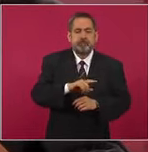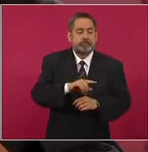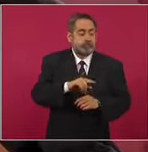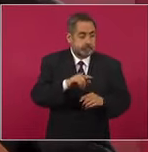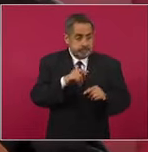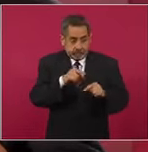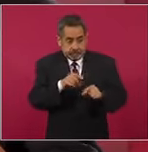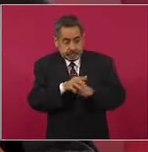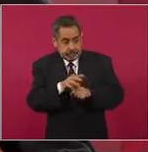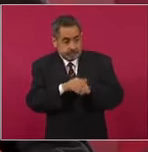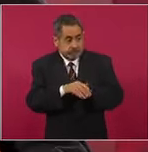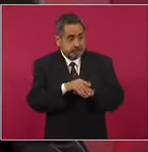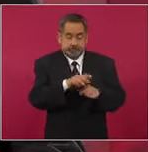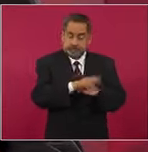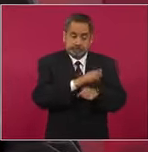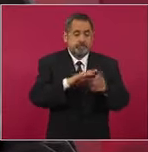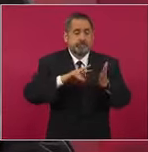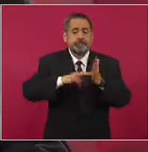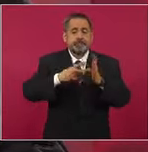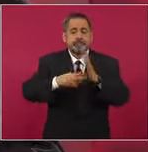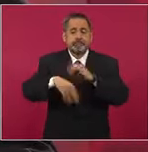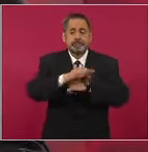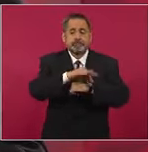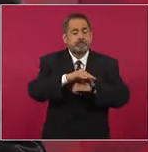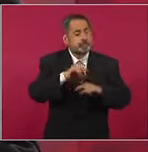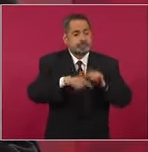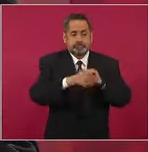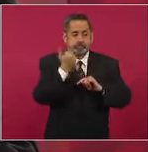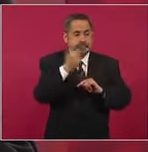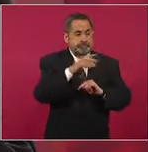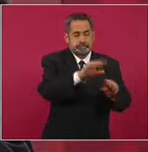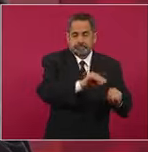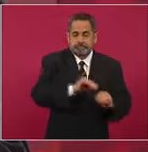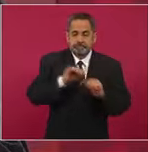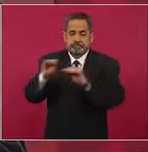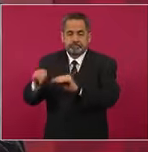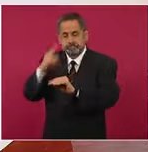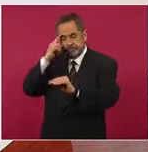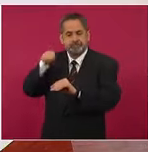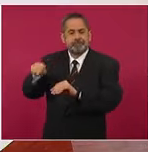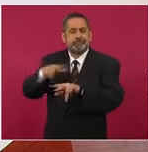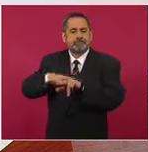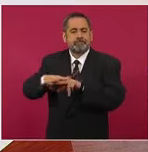con los ingenieros militares para reforzar el Tren Maya.